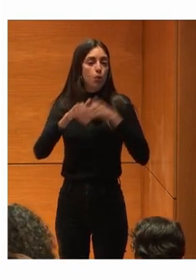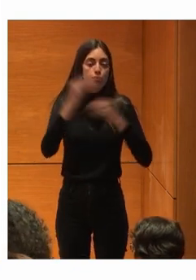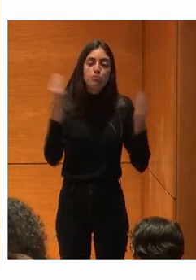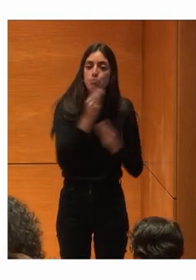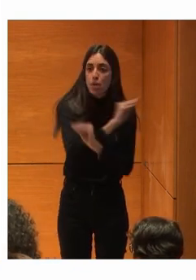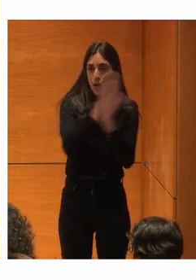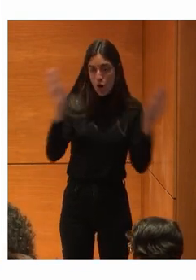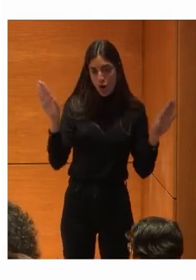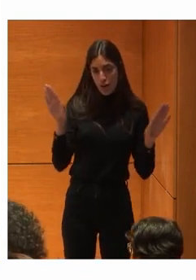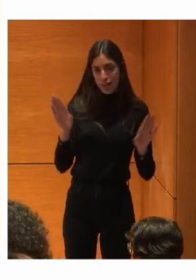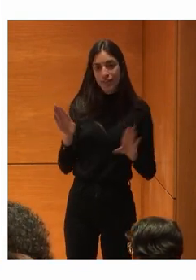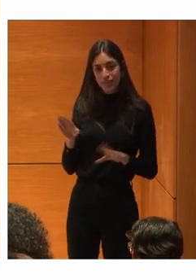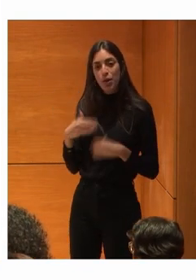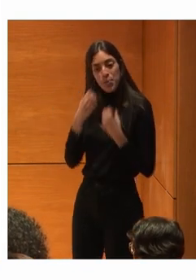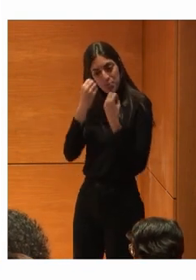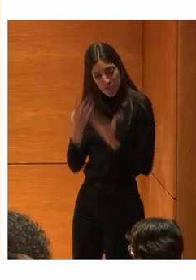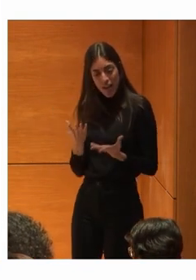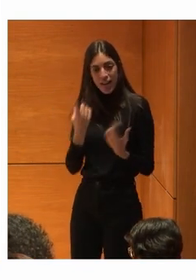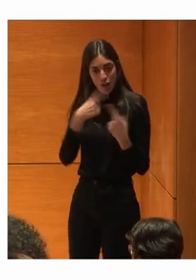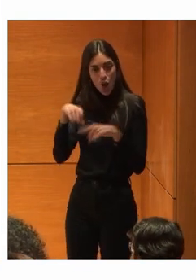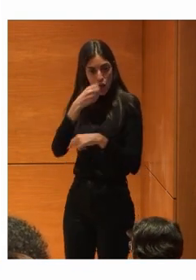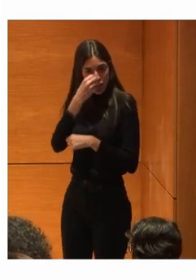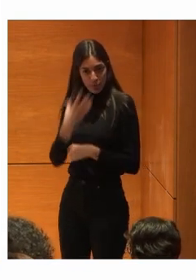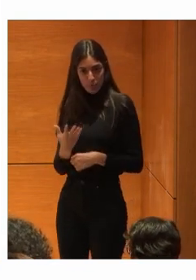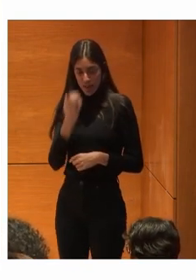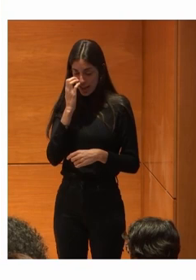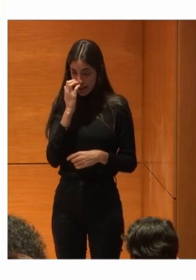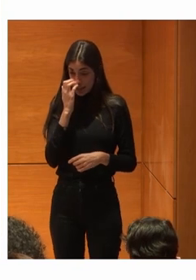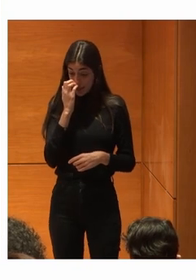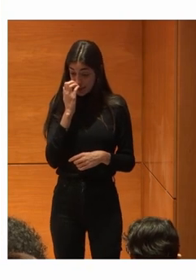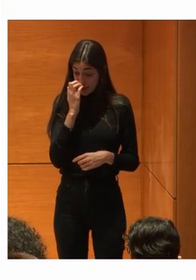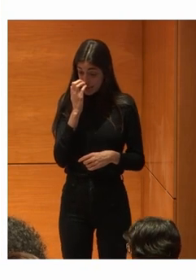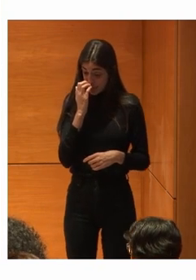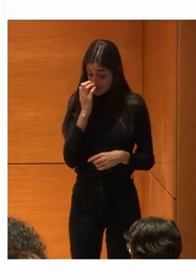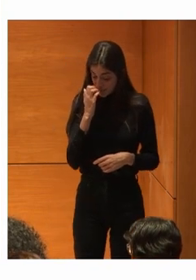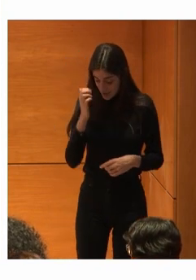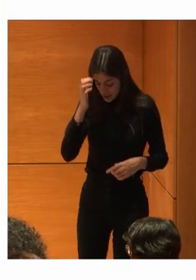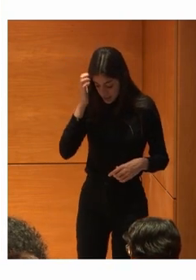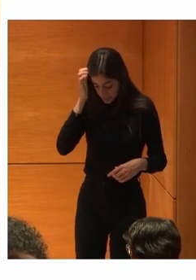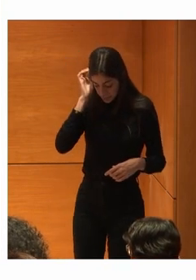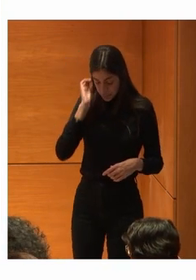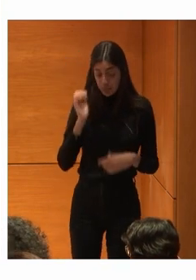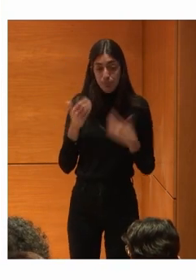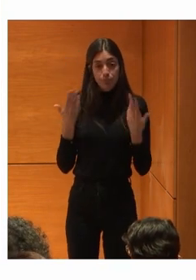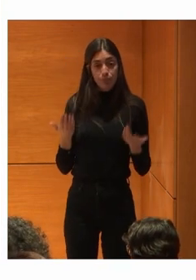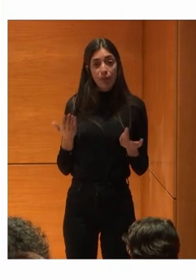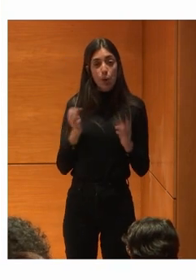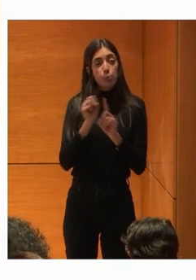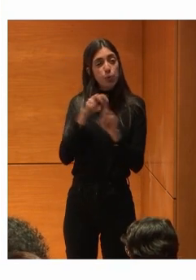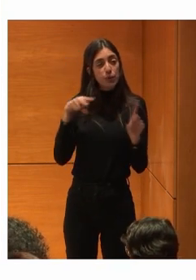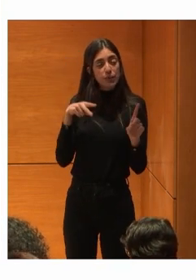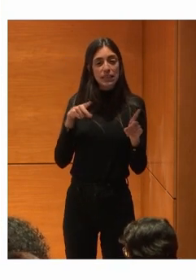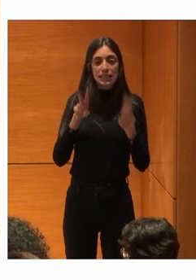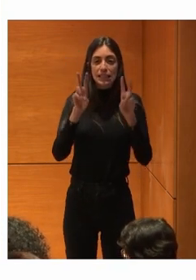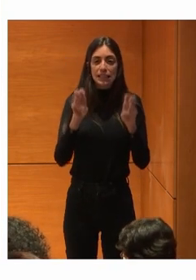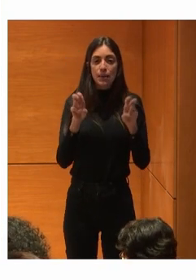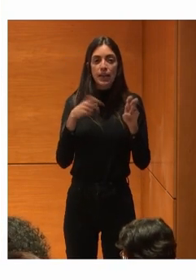O sea que va bien la cosa Aquí estamos ¿No? Y en ese sentido Así En términos